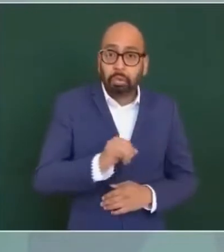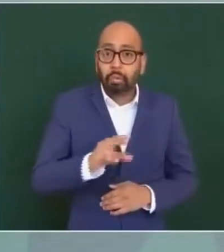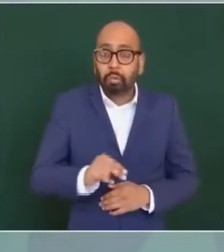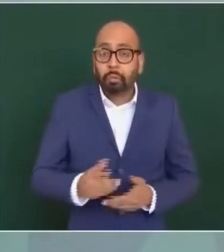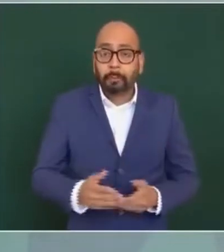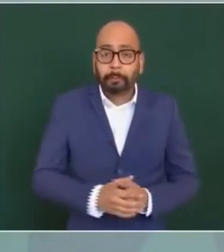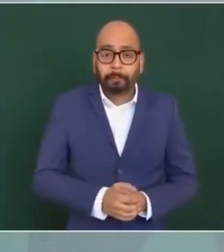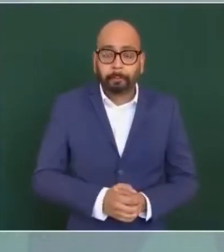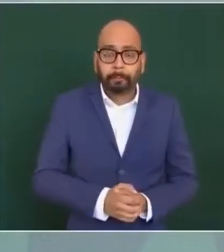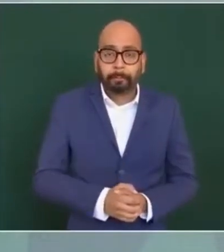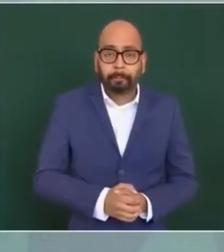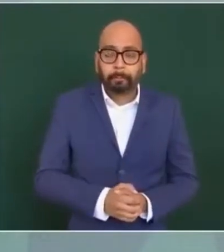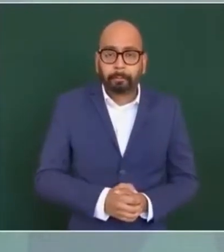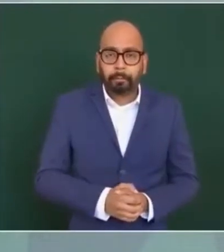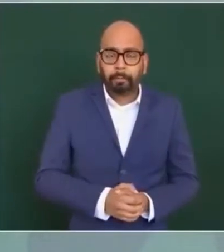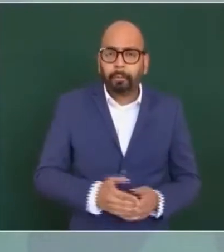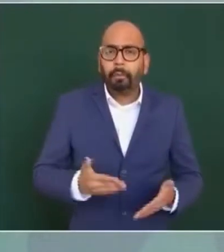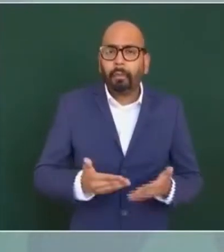yo debo estar ganando ahora,